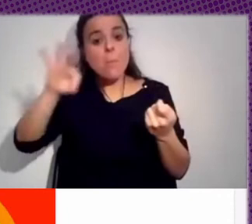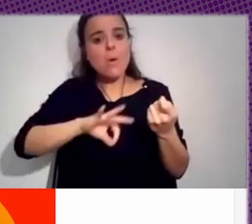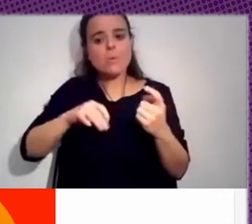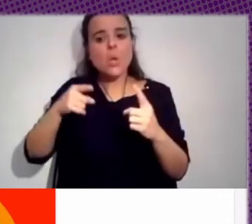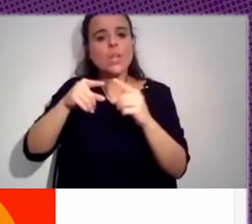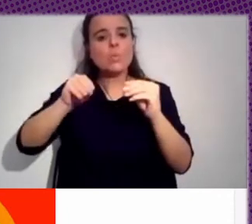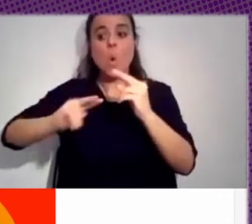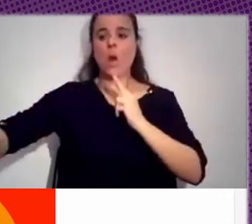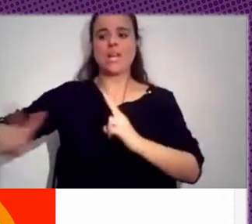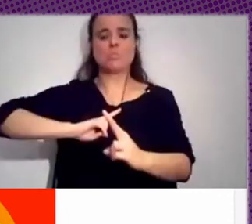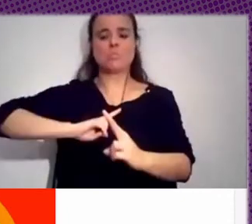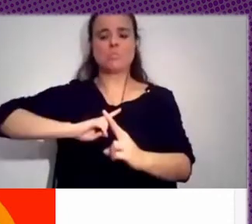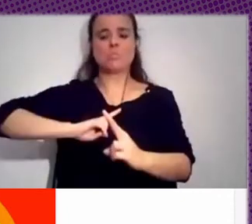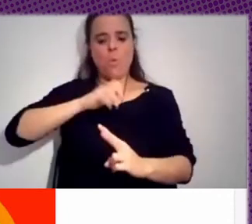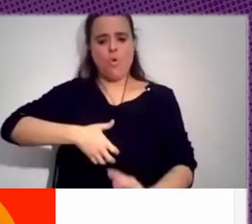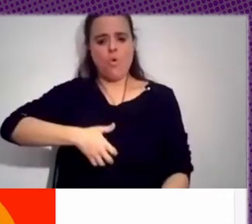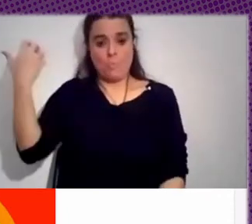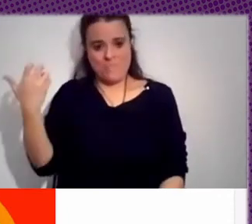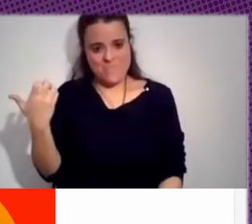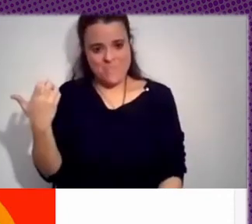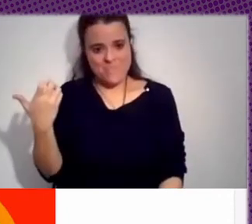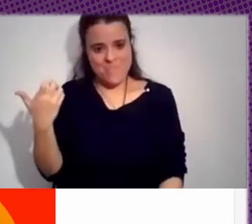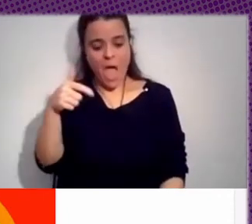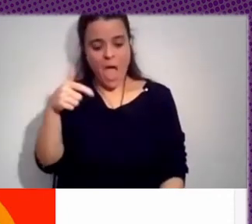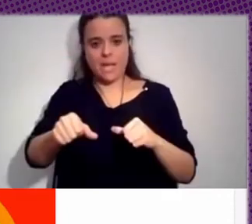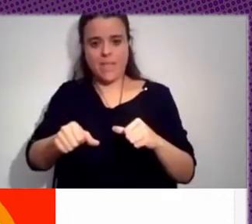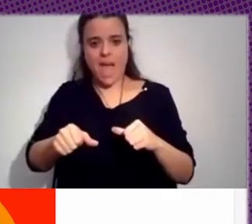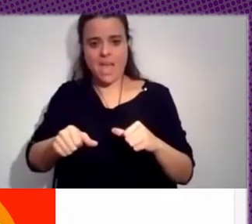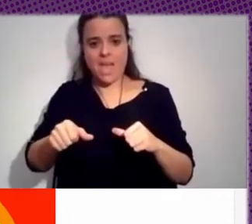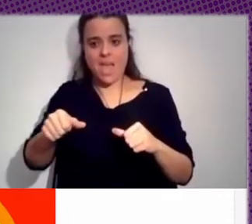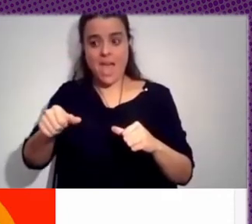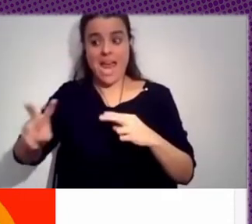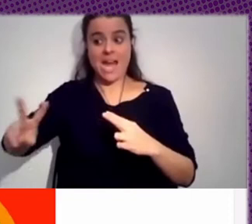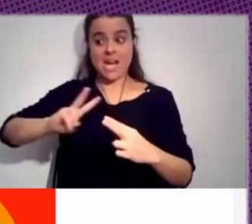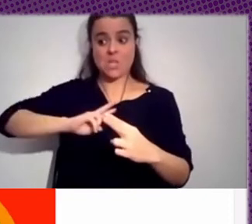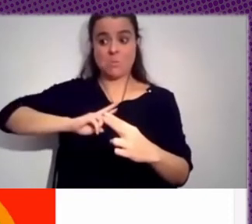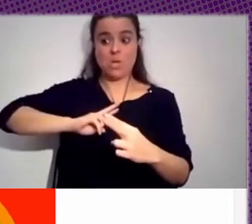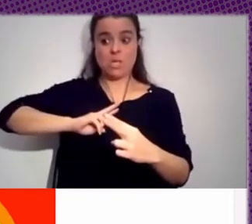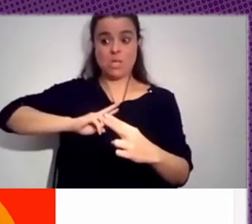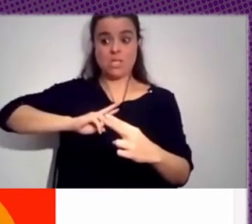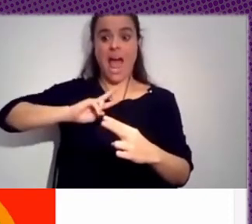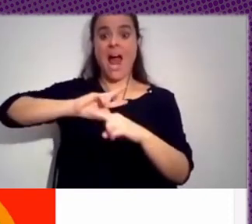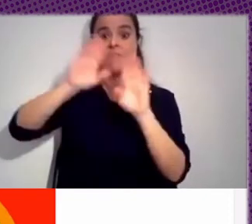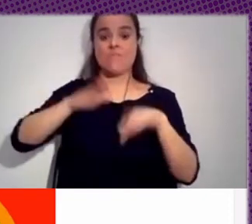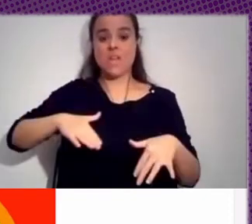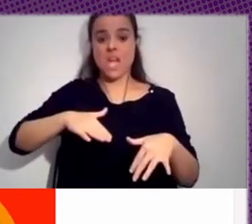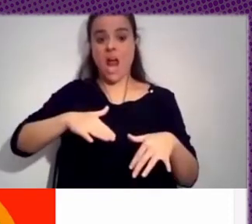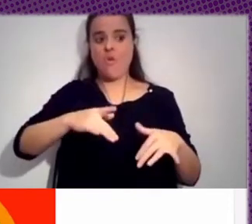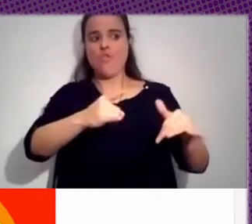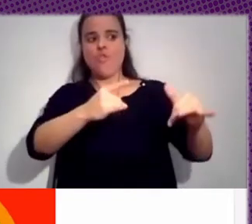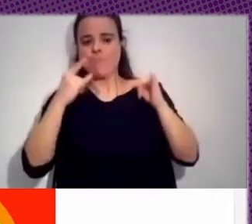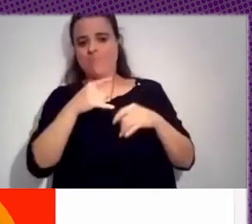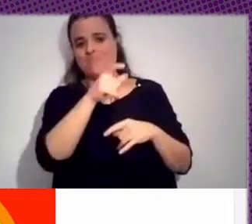enfadados y de ahí, pues, conseguir más engagement, que es lo que hace, que es lo que premia mucho el algoritmo de Facebook y se lo va a mostrar a mucha más